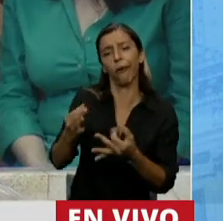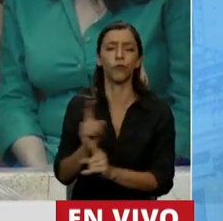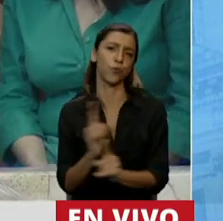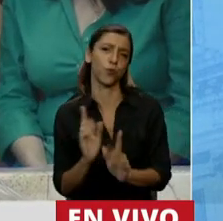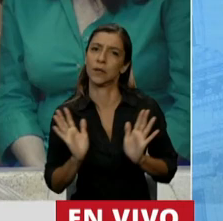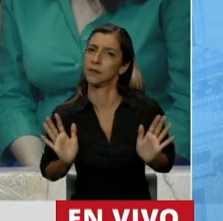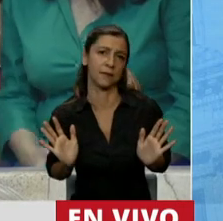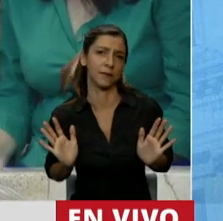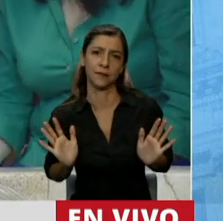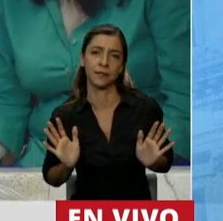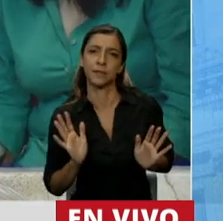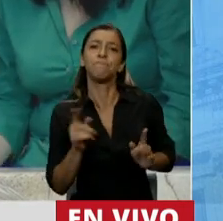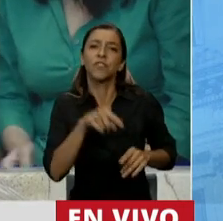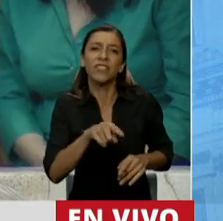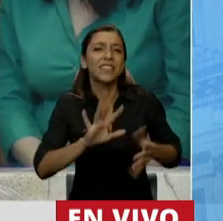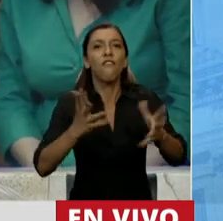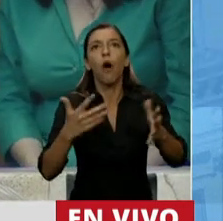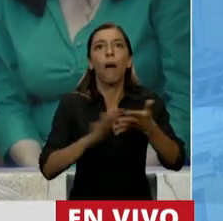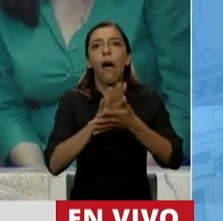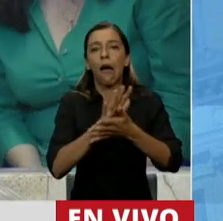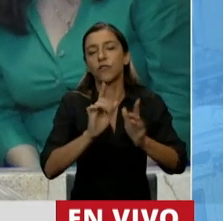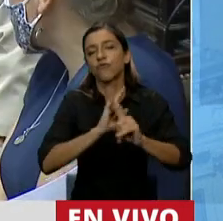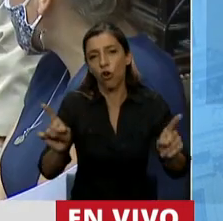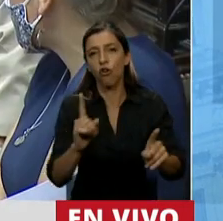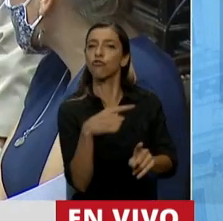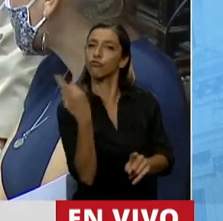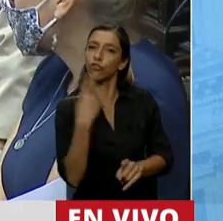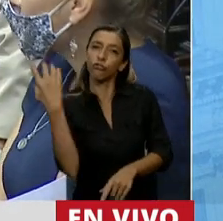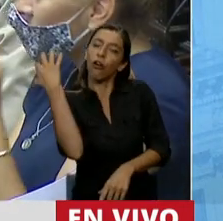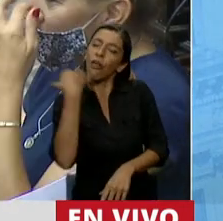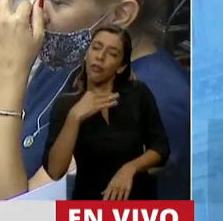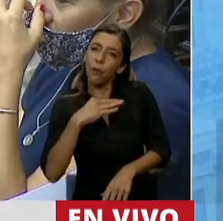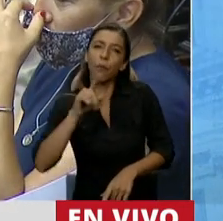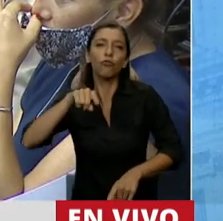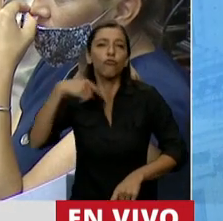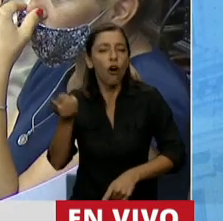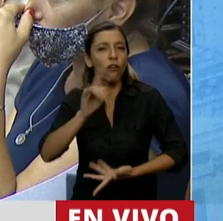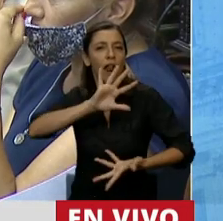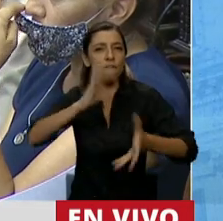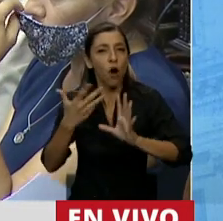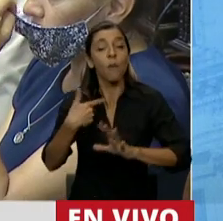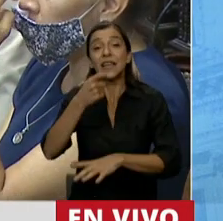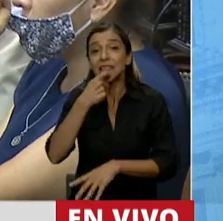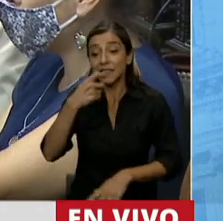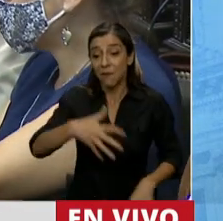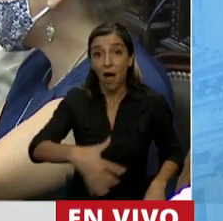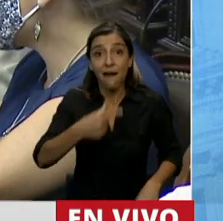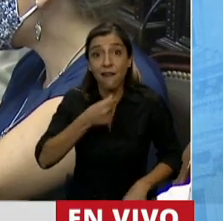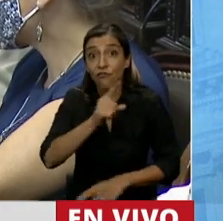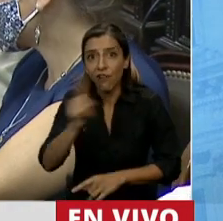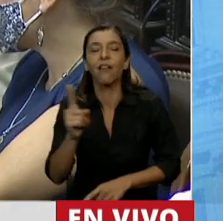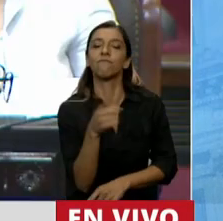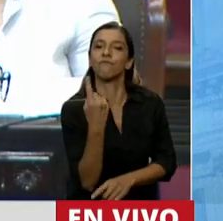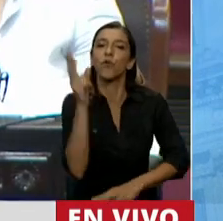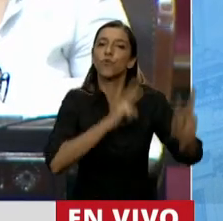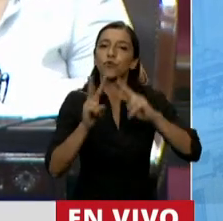a una relación frustrada. La mejor inversión para prevenir este embarazo no deseado y acompañar